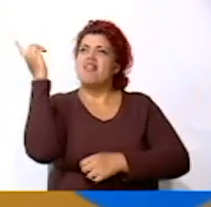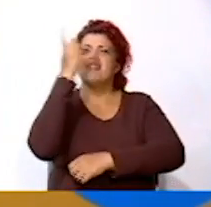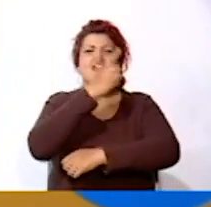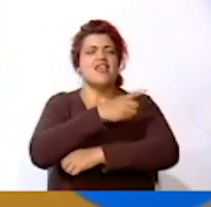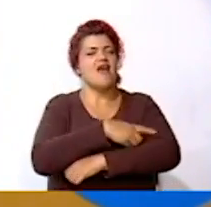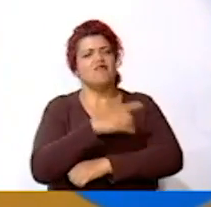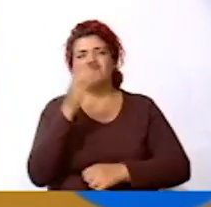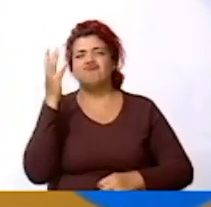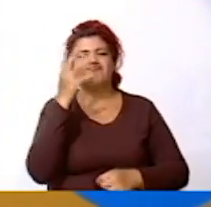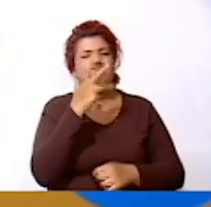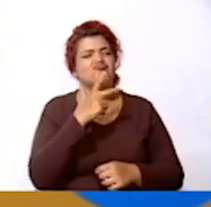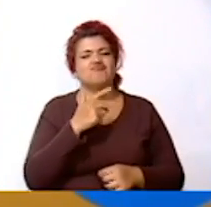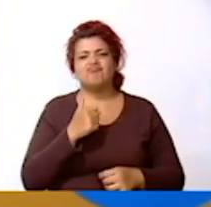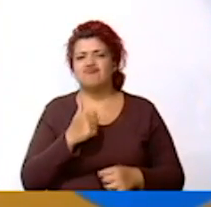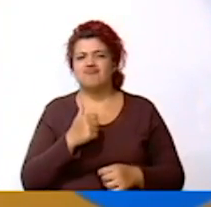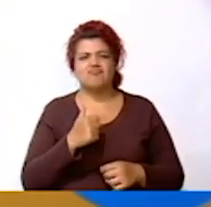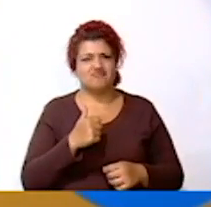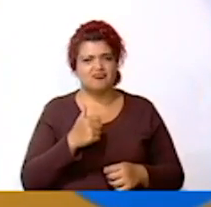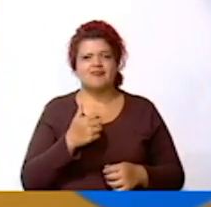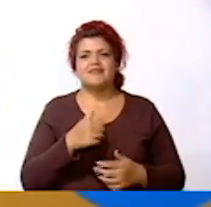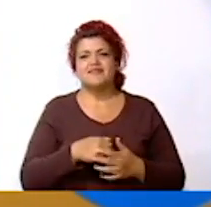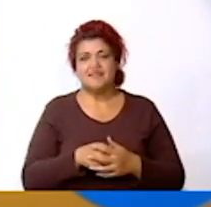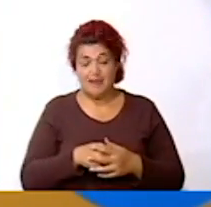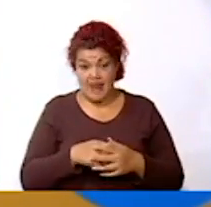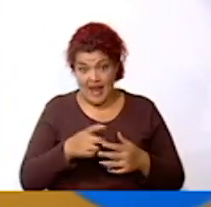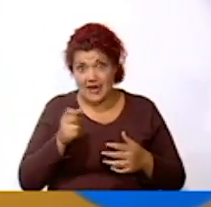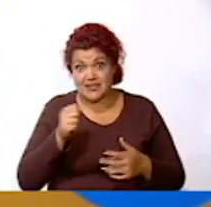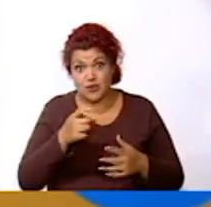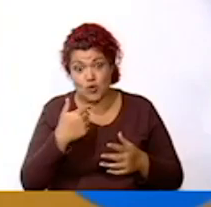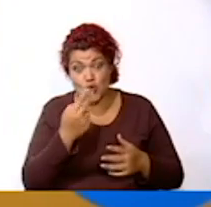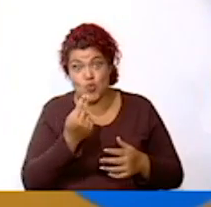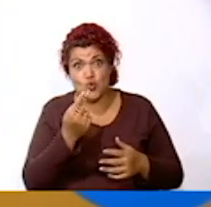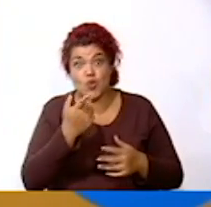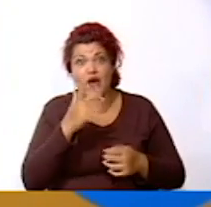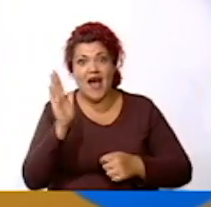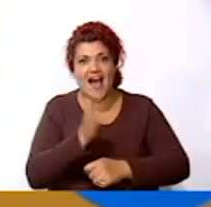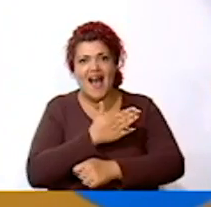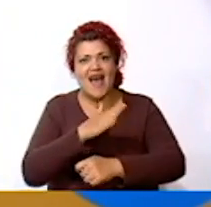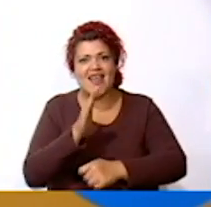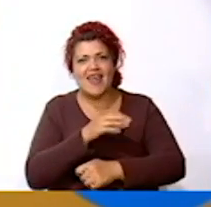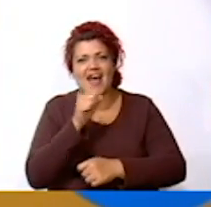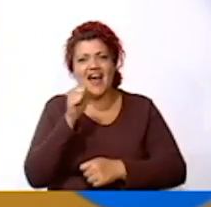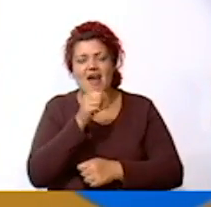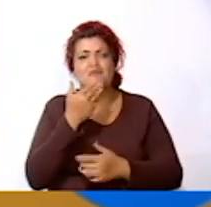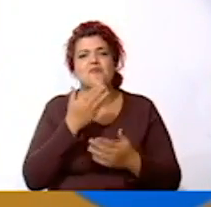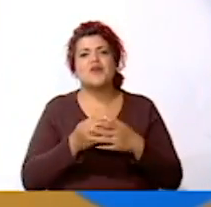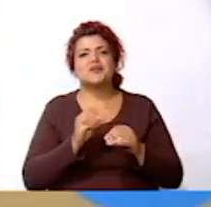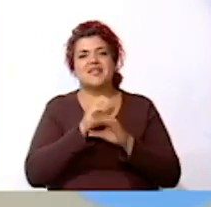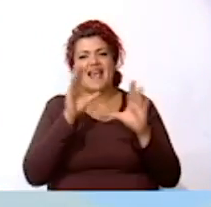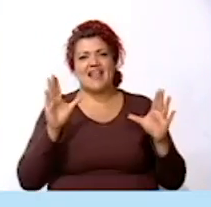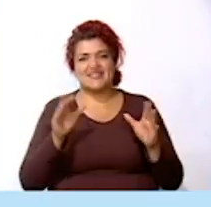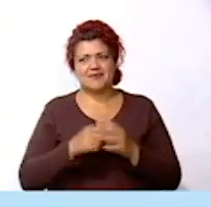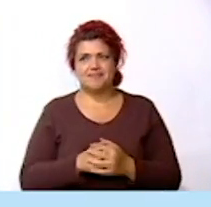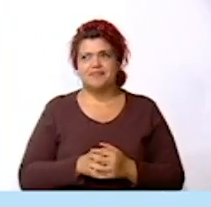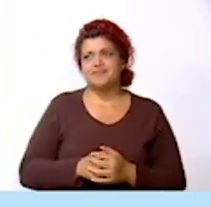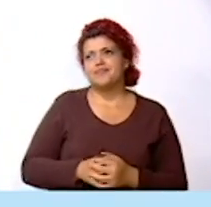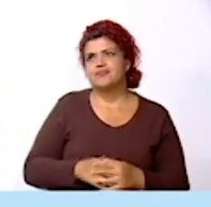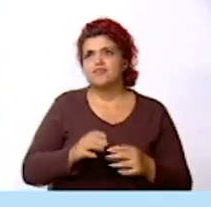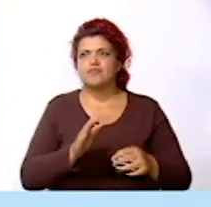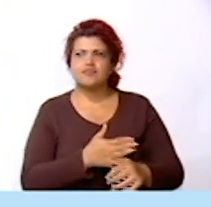dado, por este día tan maravilloso que tenemos. Así que juntos cantemos la canción del Buenos Días. ¡Ya,